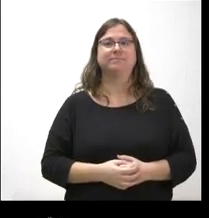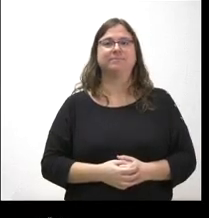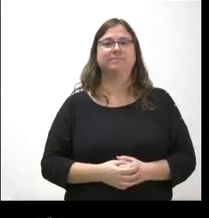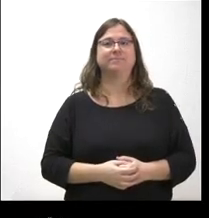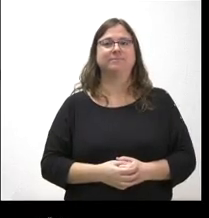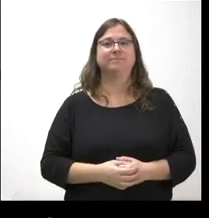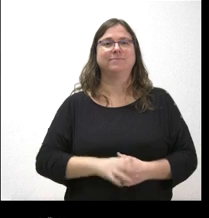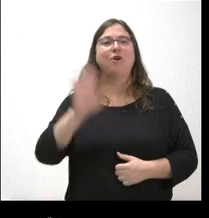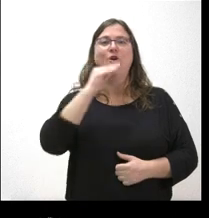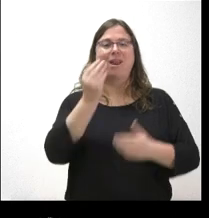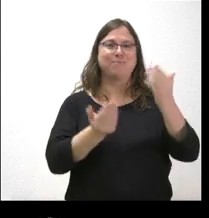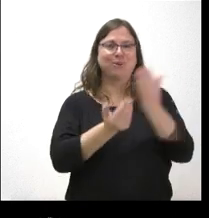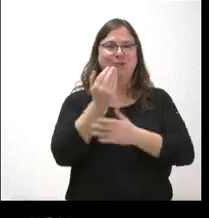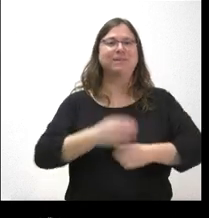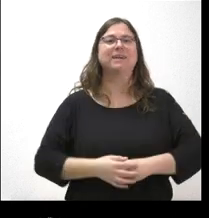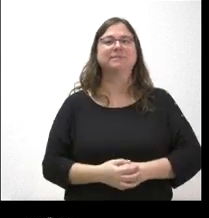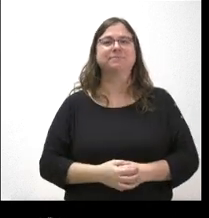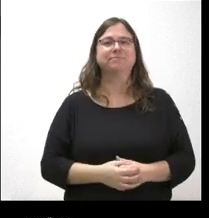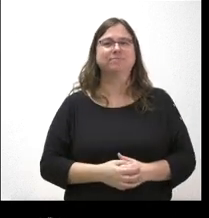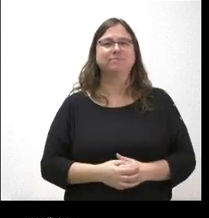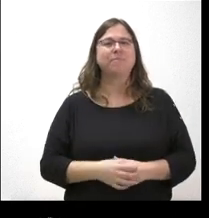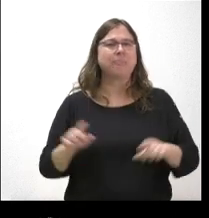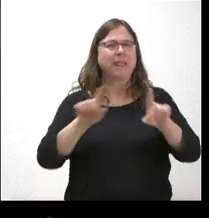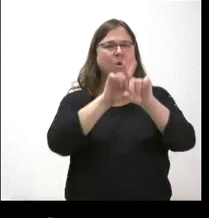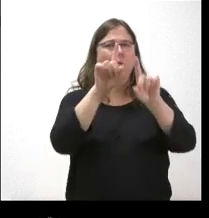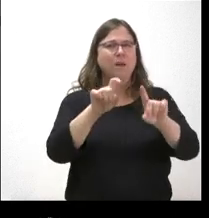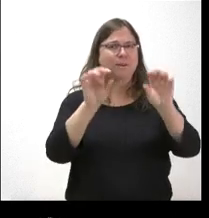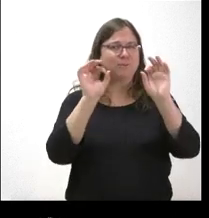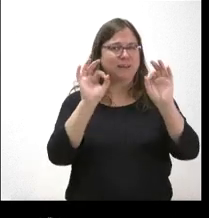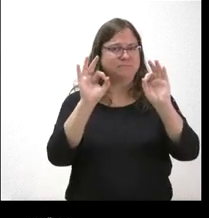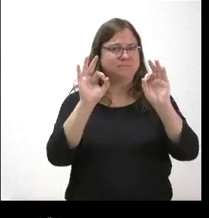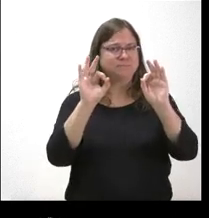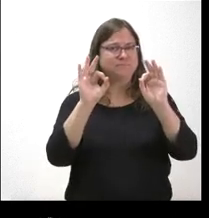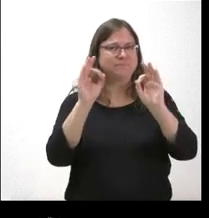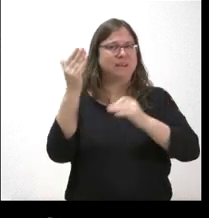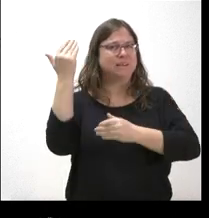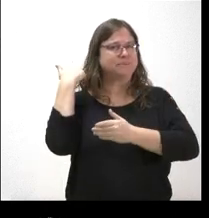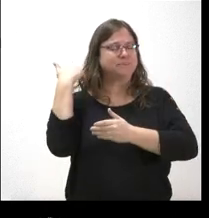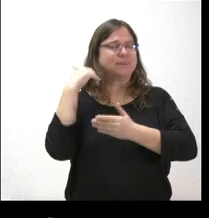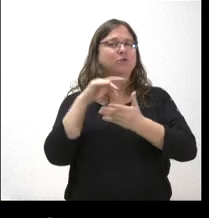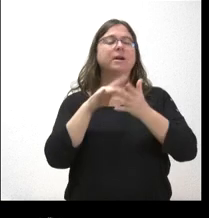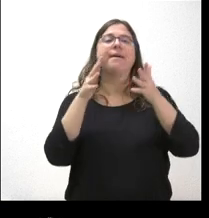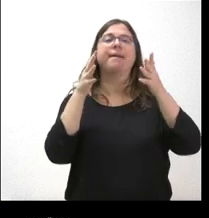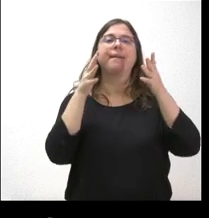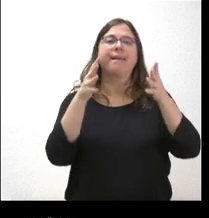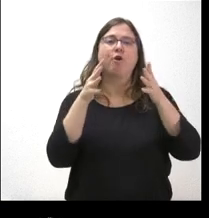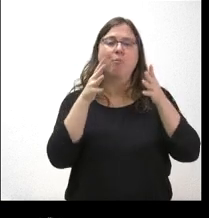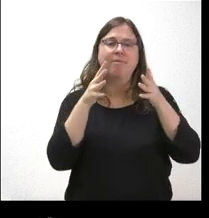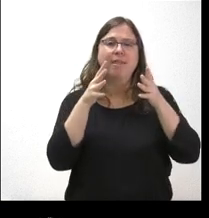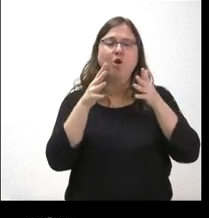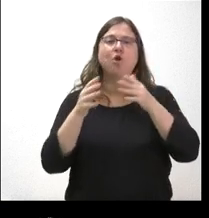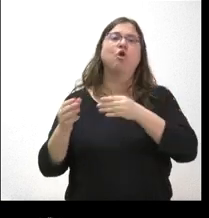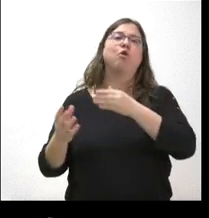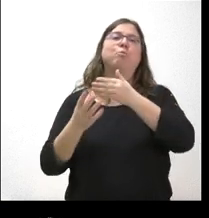Hola buenos días una pregunta muy concreta había una recomendación del procurador del común